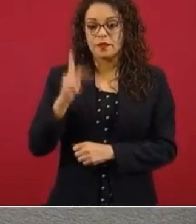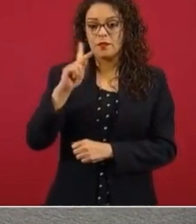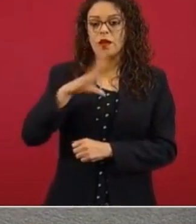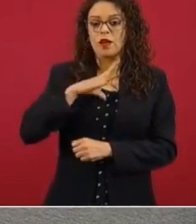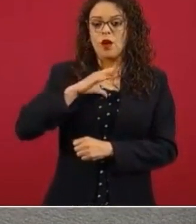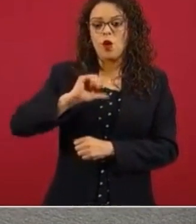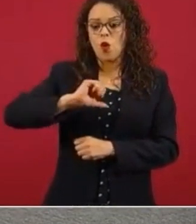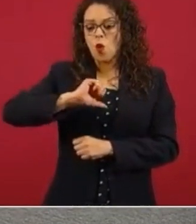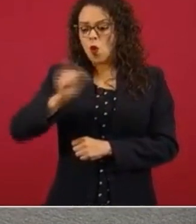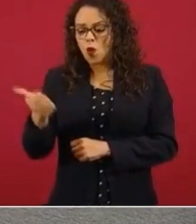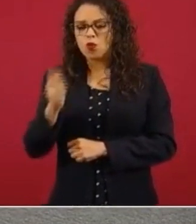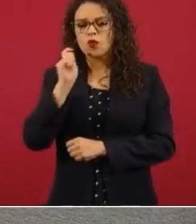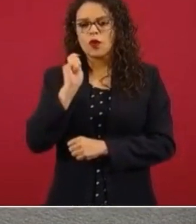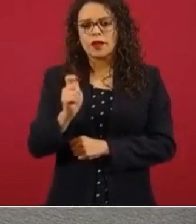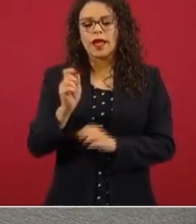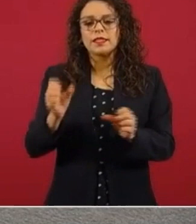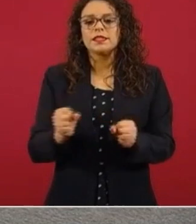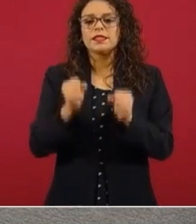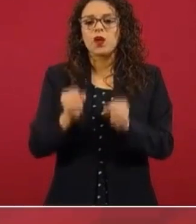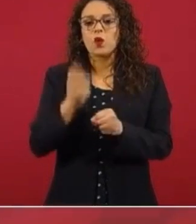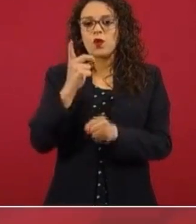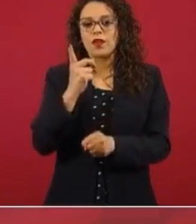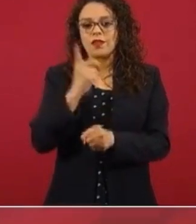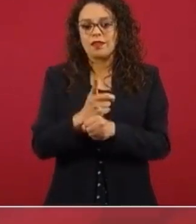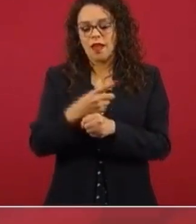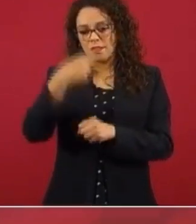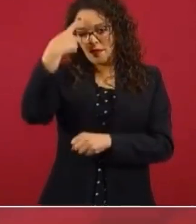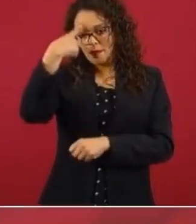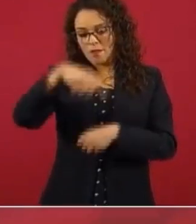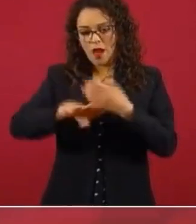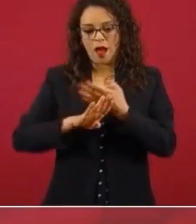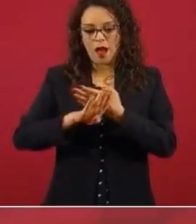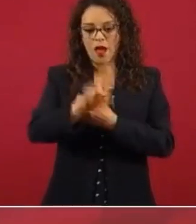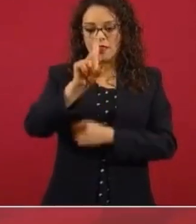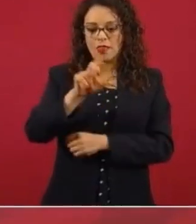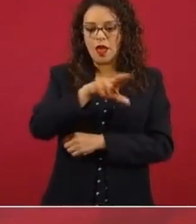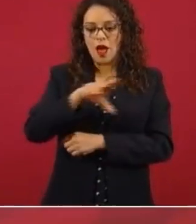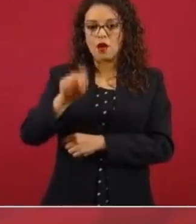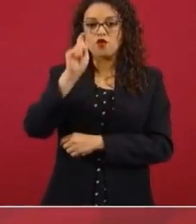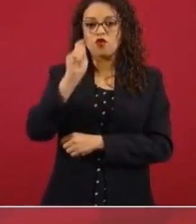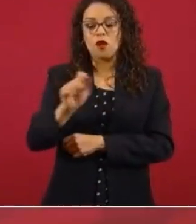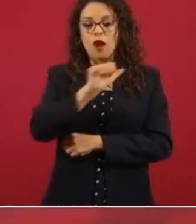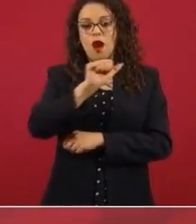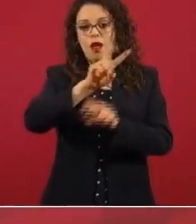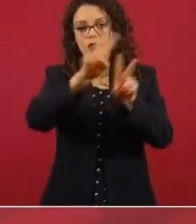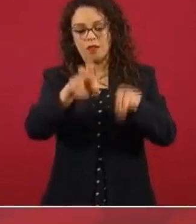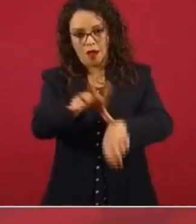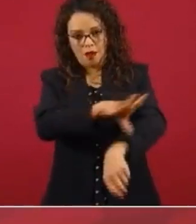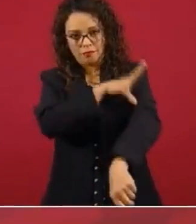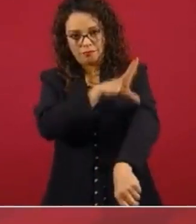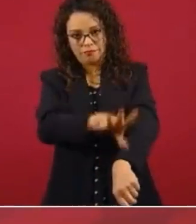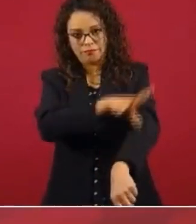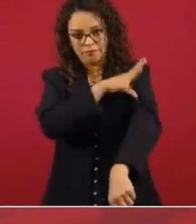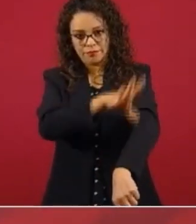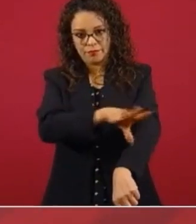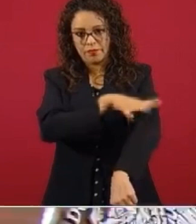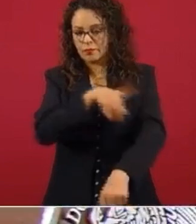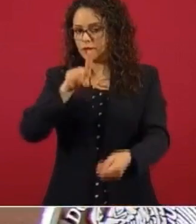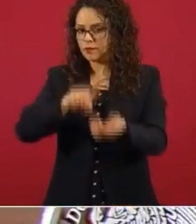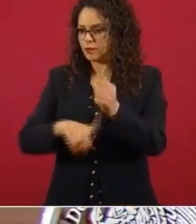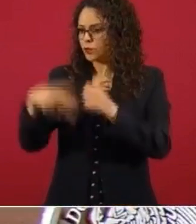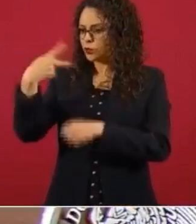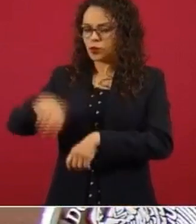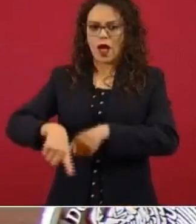de seguridad para no causar daños al sistema eléctrico. En automático